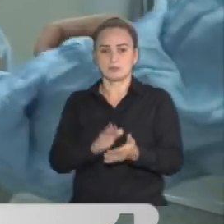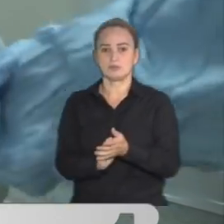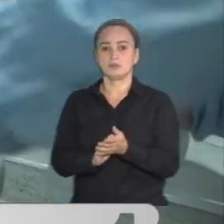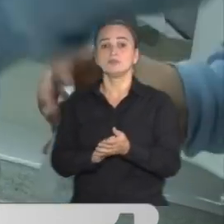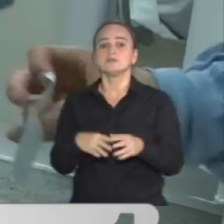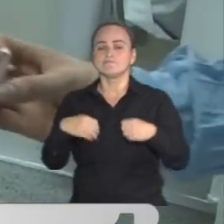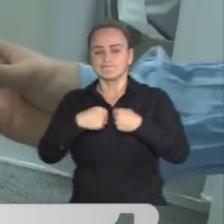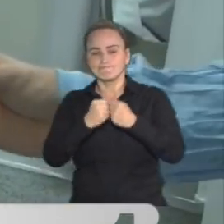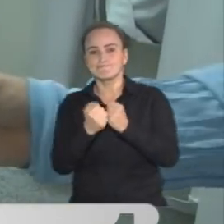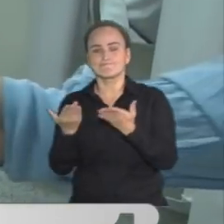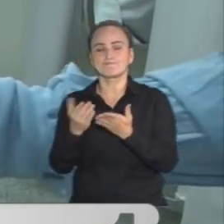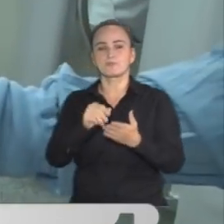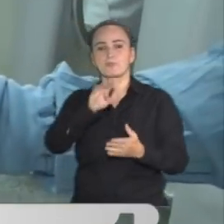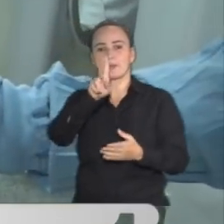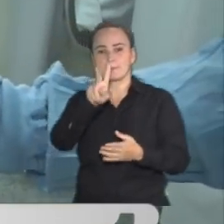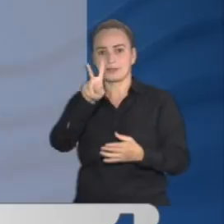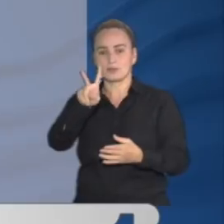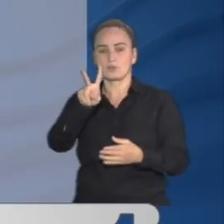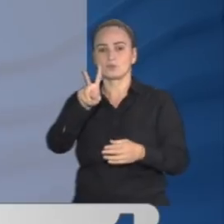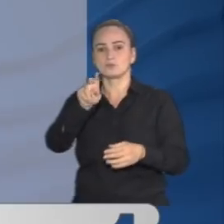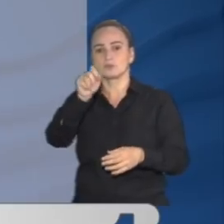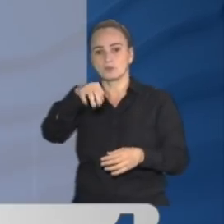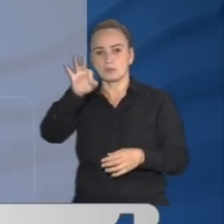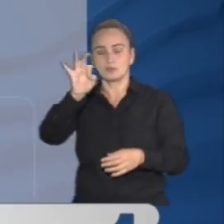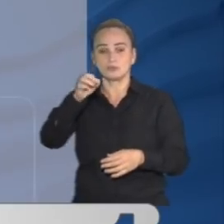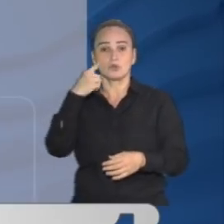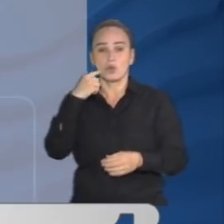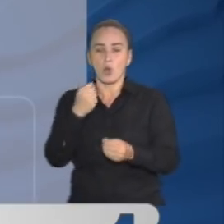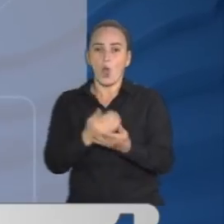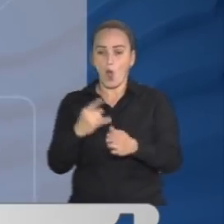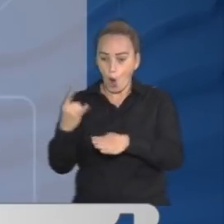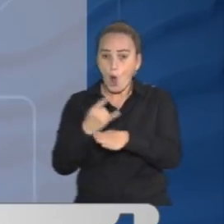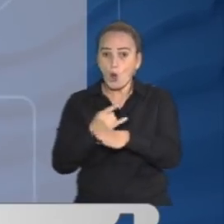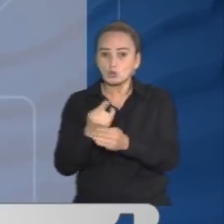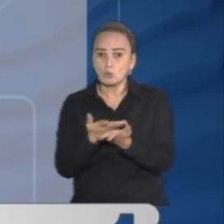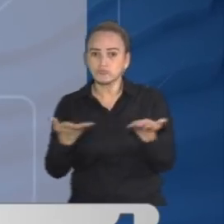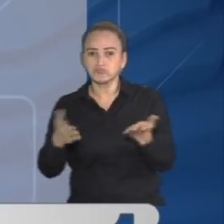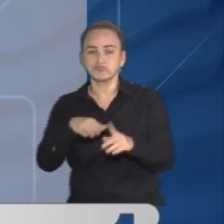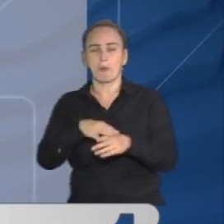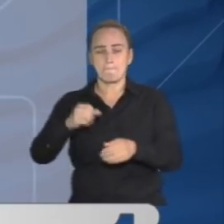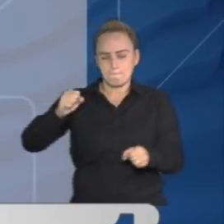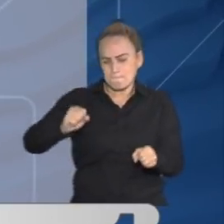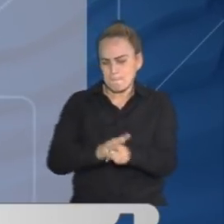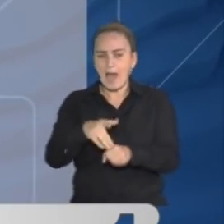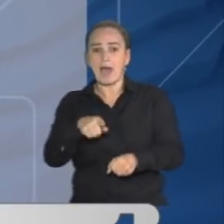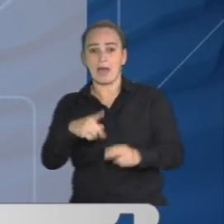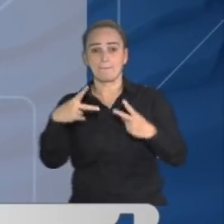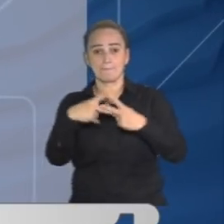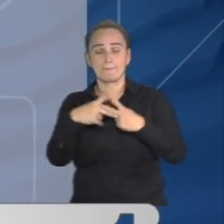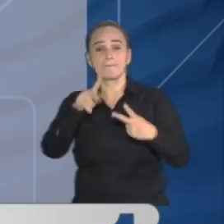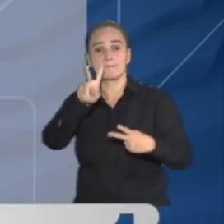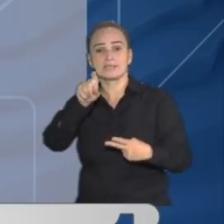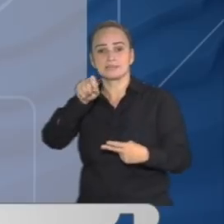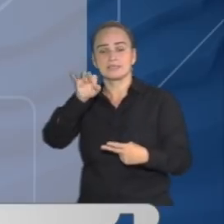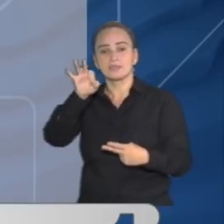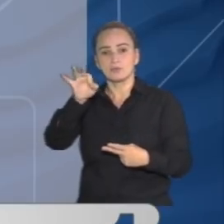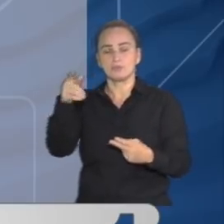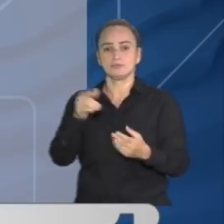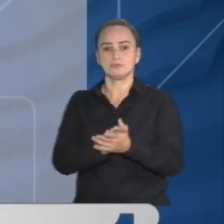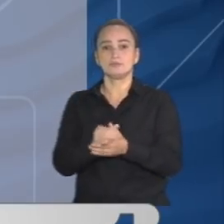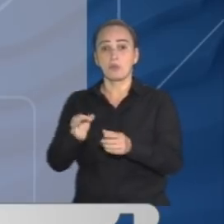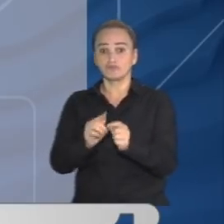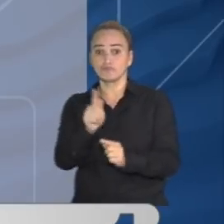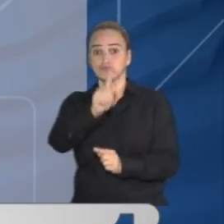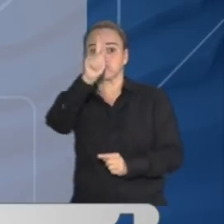las contusiones con 22,8%. Los artefactos que más lesiones han causado son los totes con 27,8%, voladores